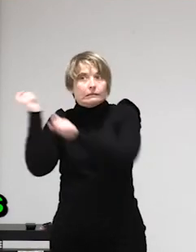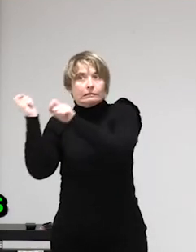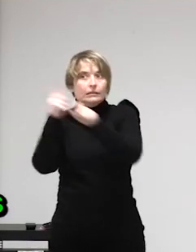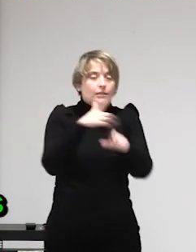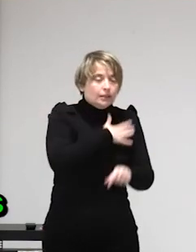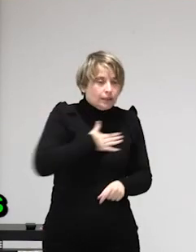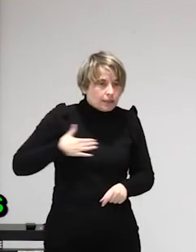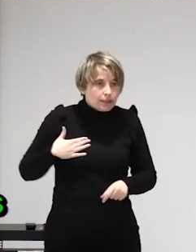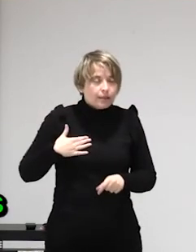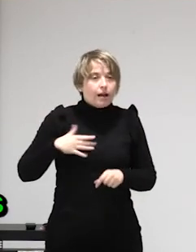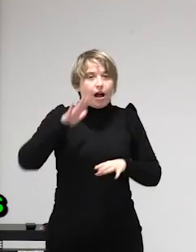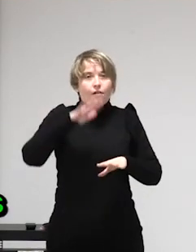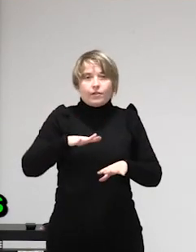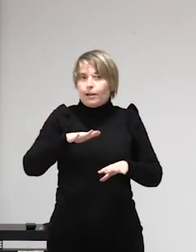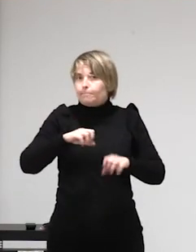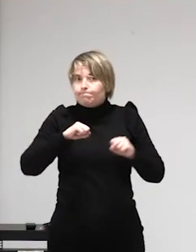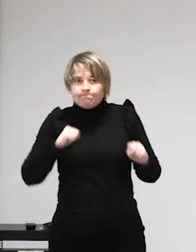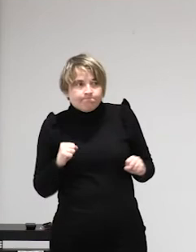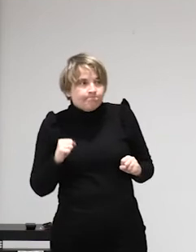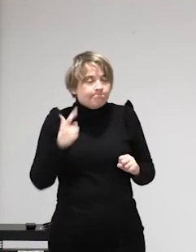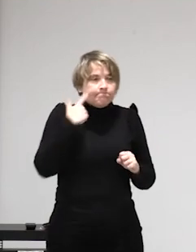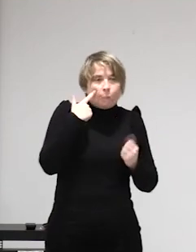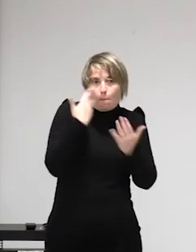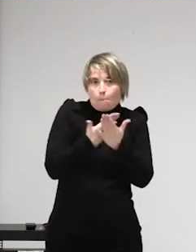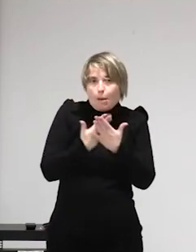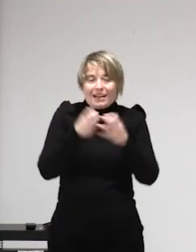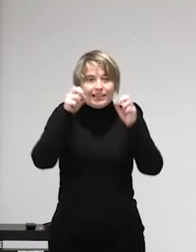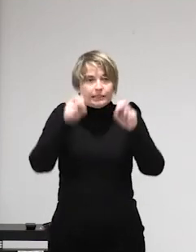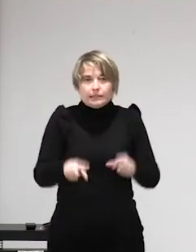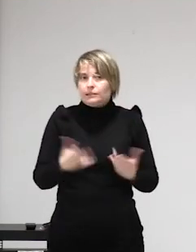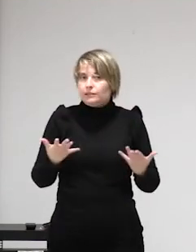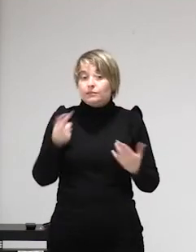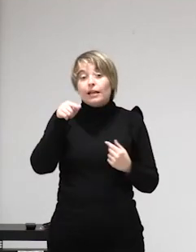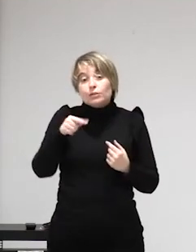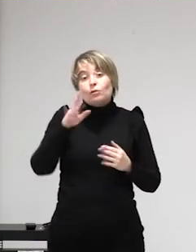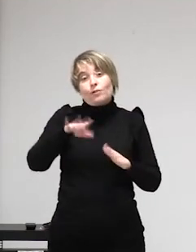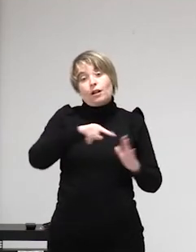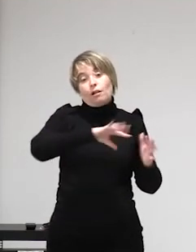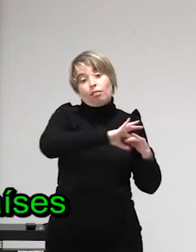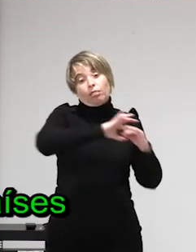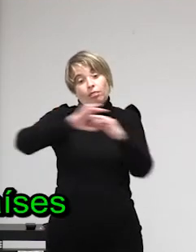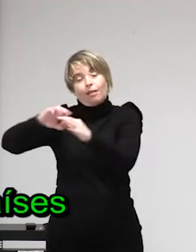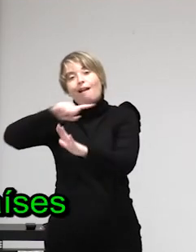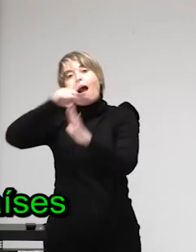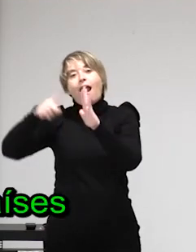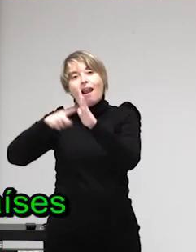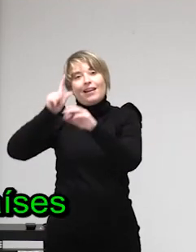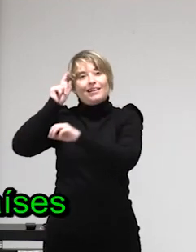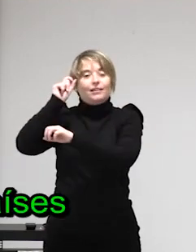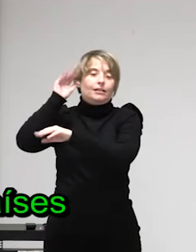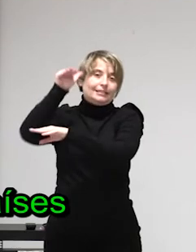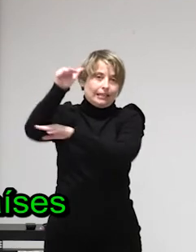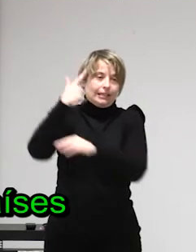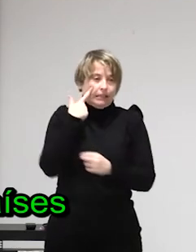estas figuras ligadas al mundo del crimen y que luego están aquí en situación de indefensión en que si denuncian muchas veces son deportadas a sus